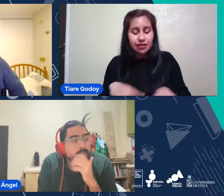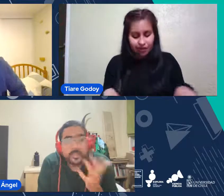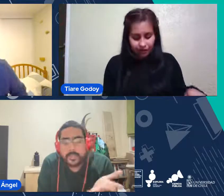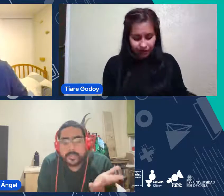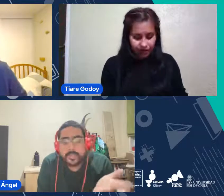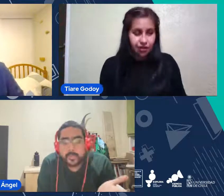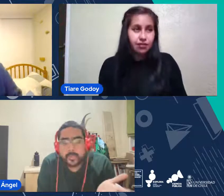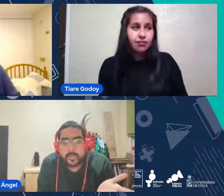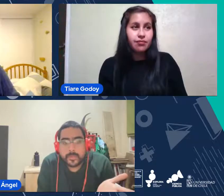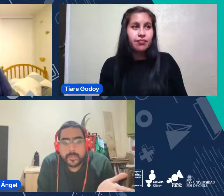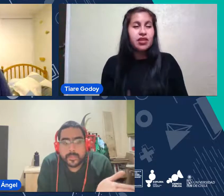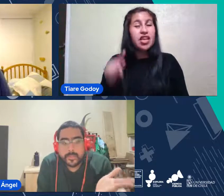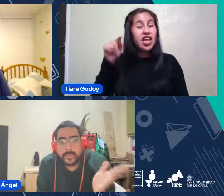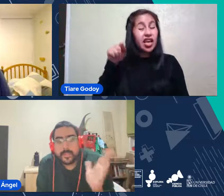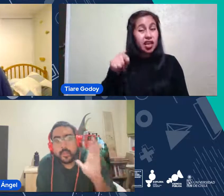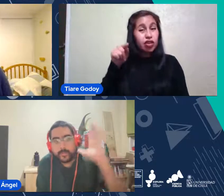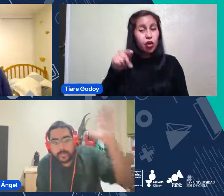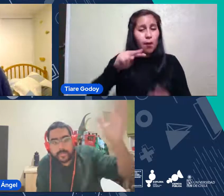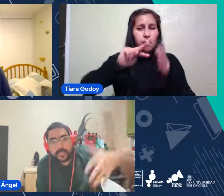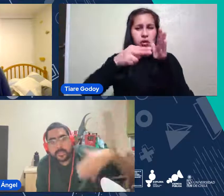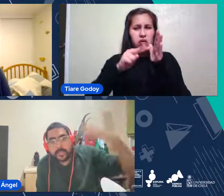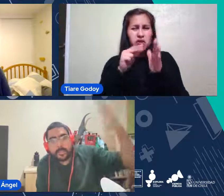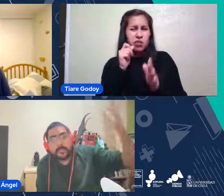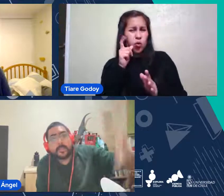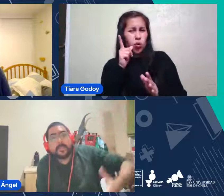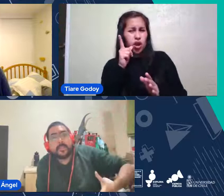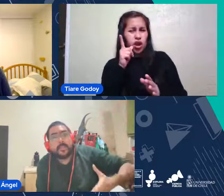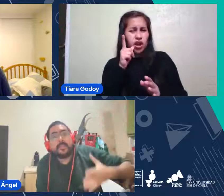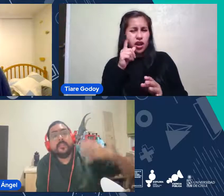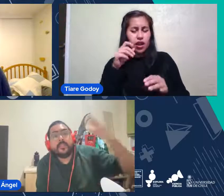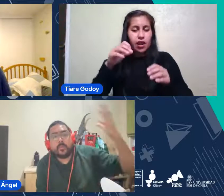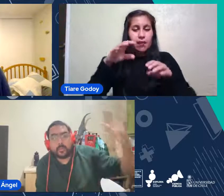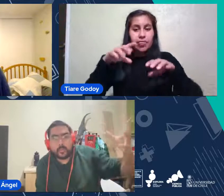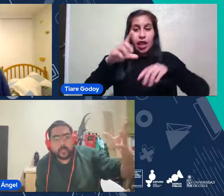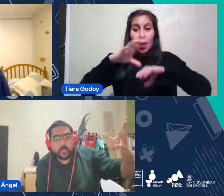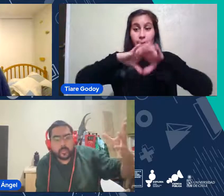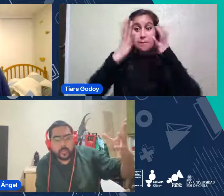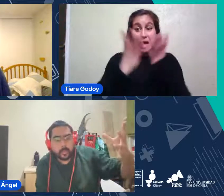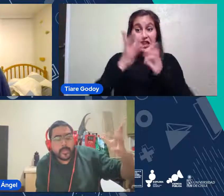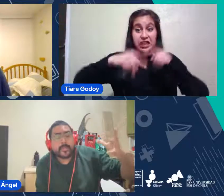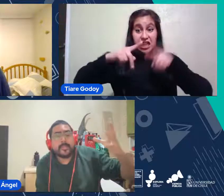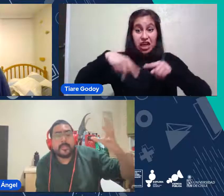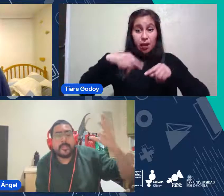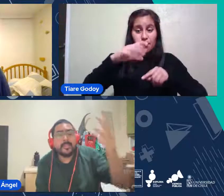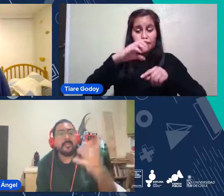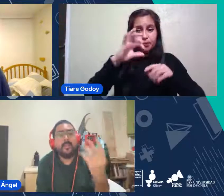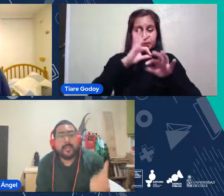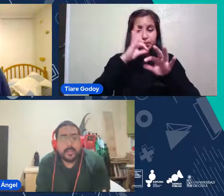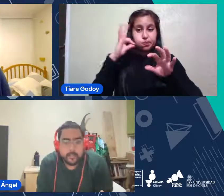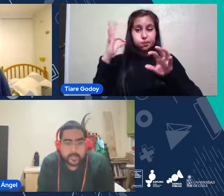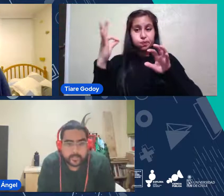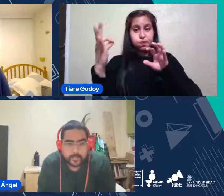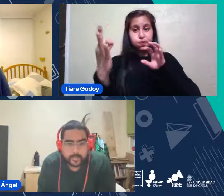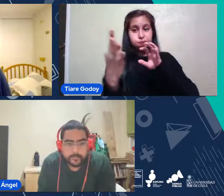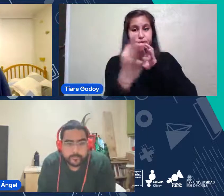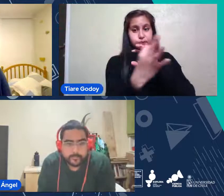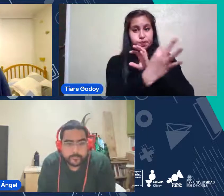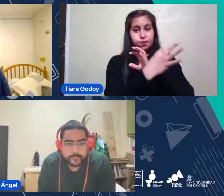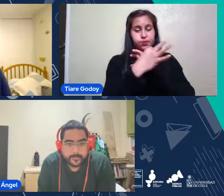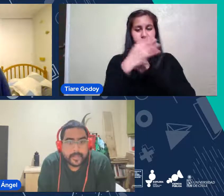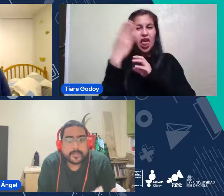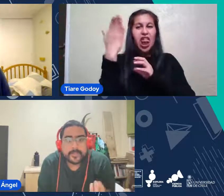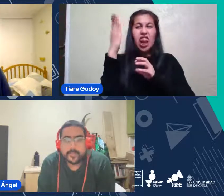Y estos Satélites El problema Que tienen Es que Orbitan A la Tierra Y Como Cualquier Satélite Refleja La luz Del Sol